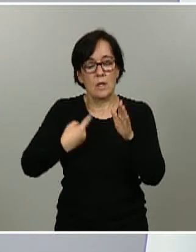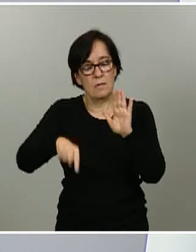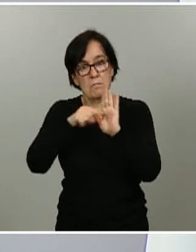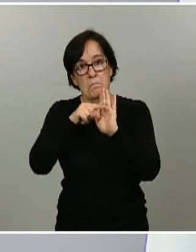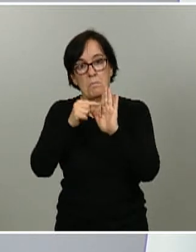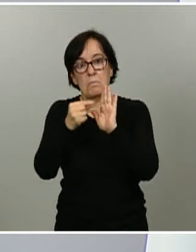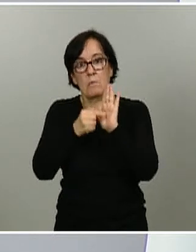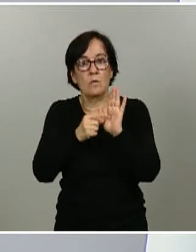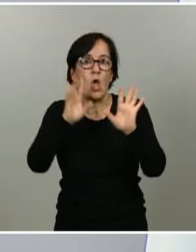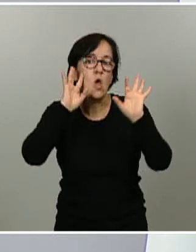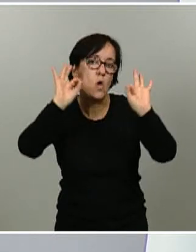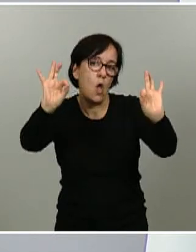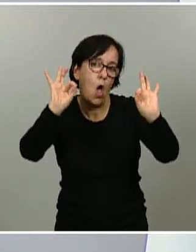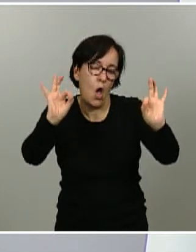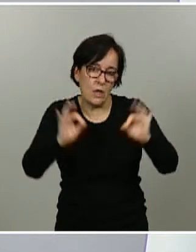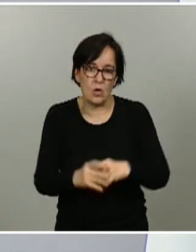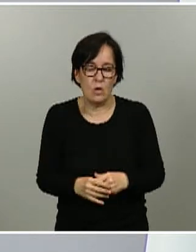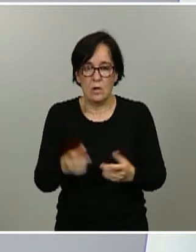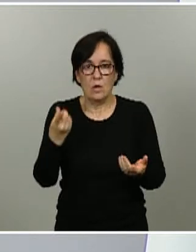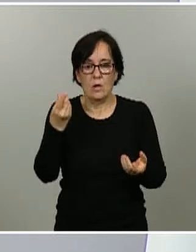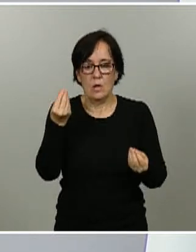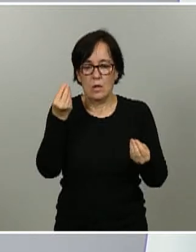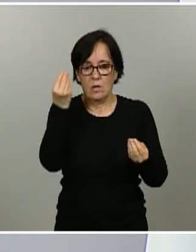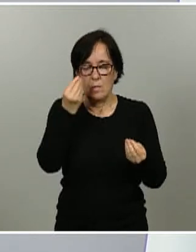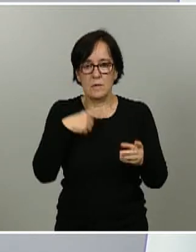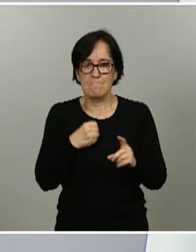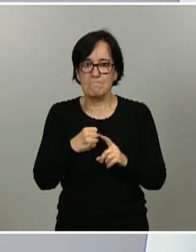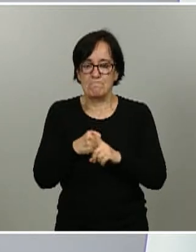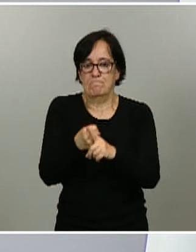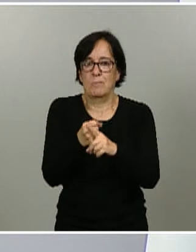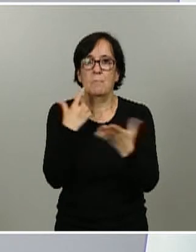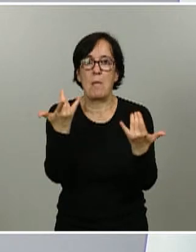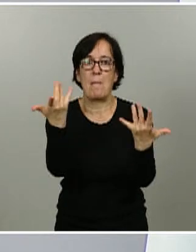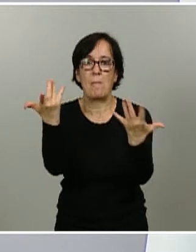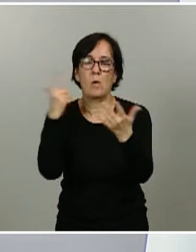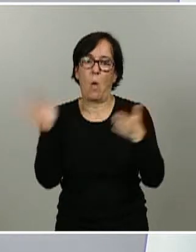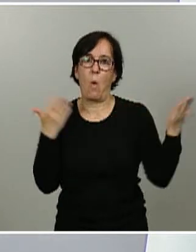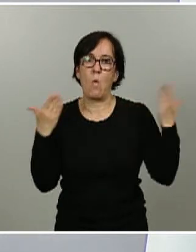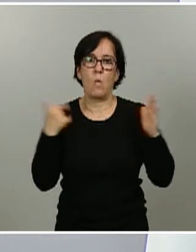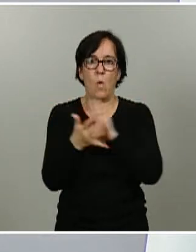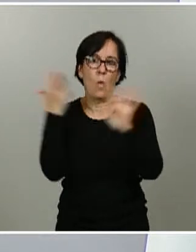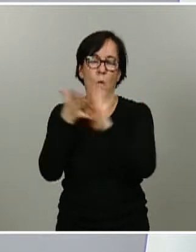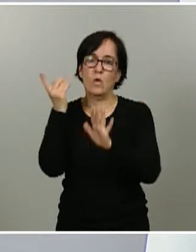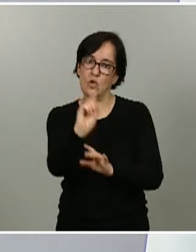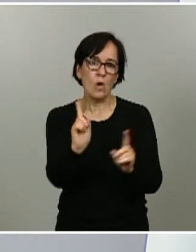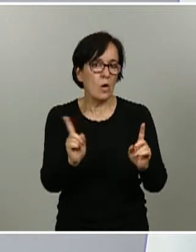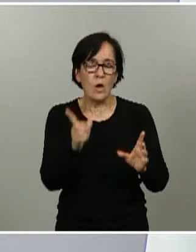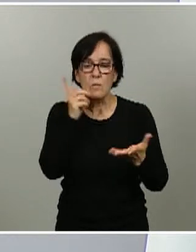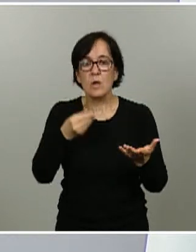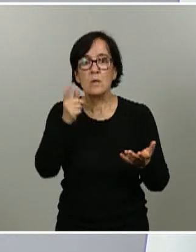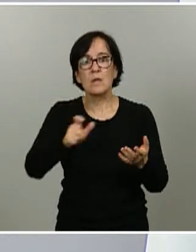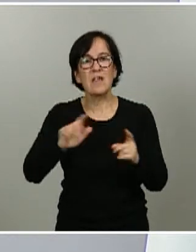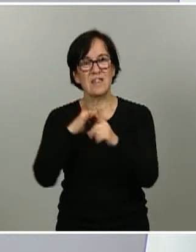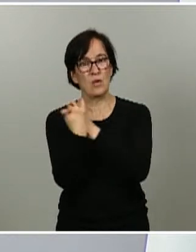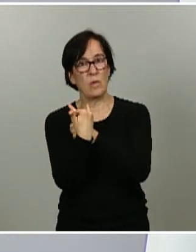sentido común es decir no tenemos que forzar el ritmo o que marcar el ritmo de las escaladas por aquellos en que en peor situación epidemiológica